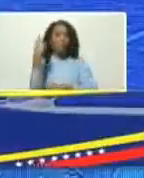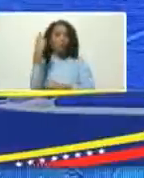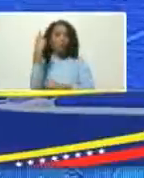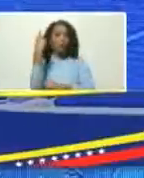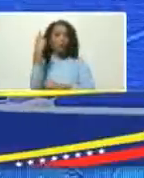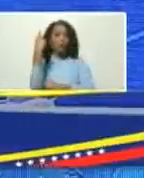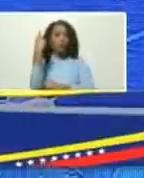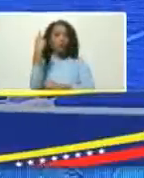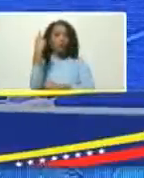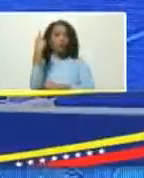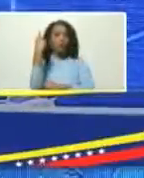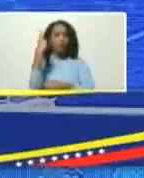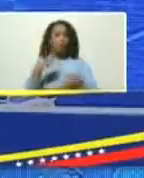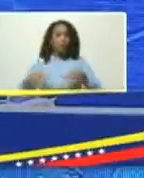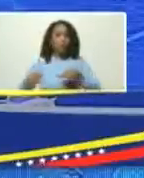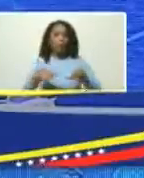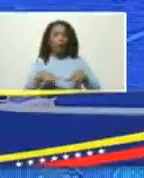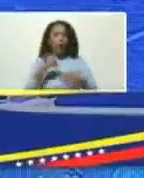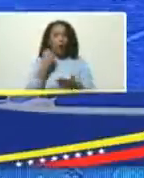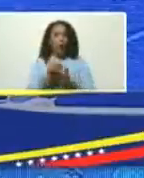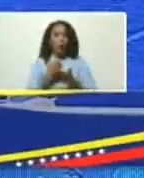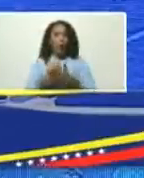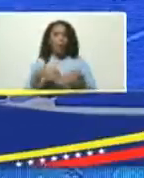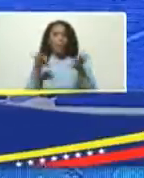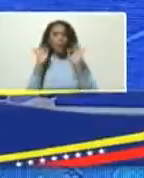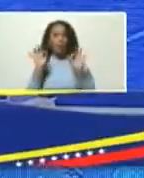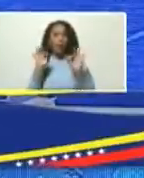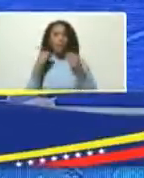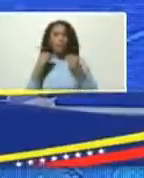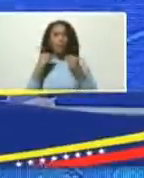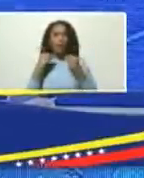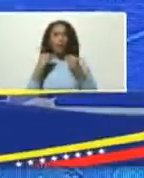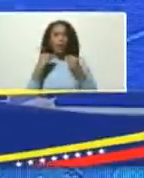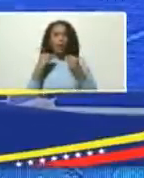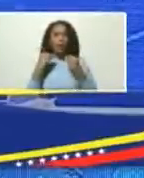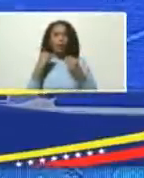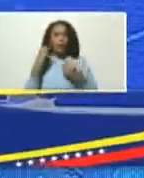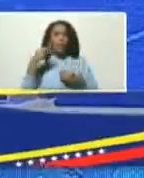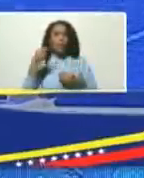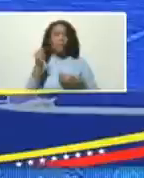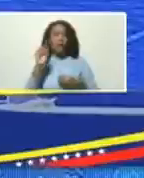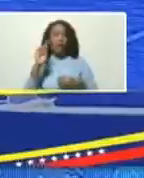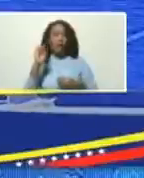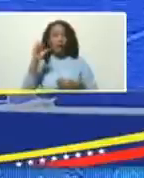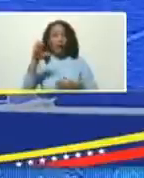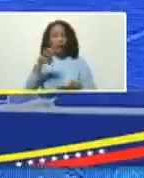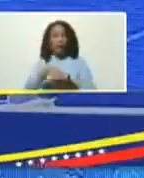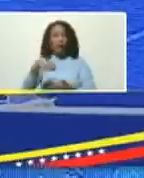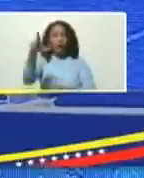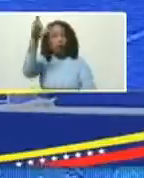la zona económica especial paraguaná estado falcón